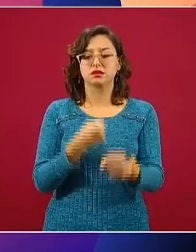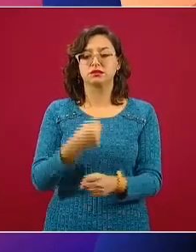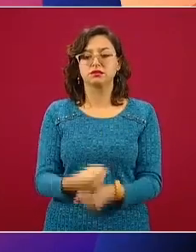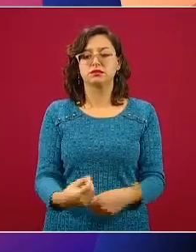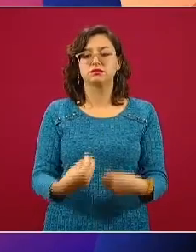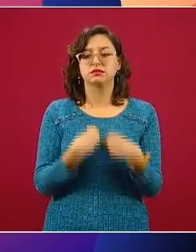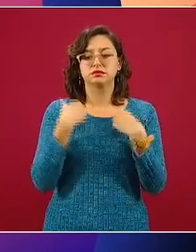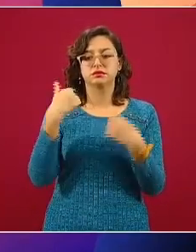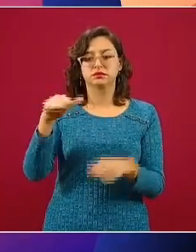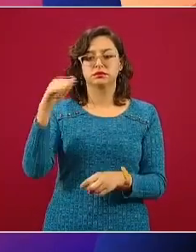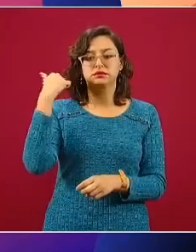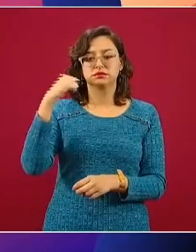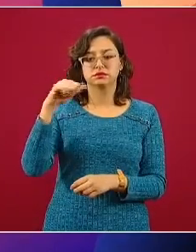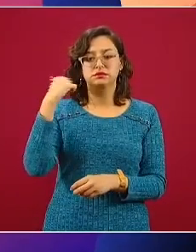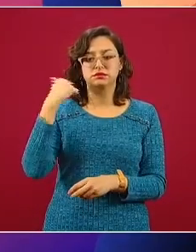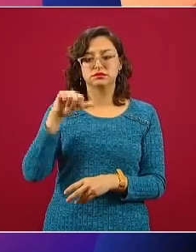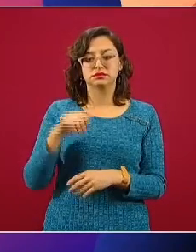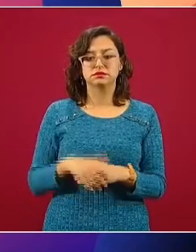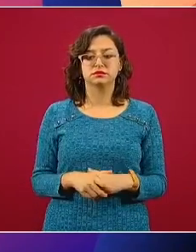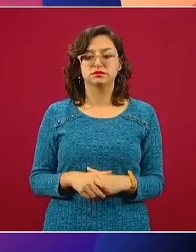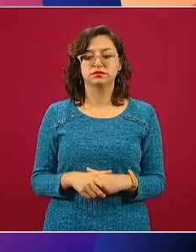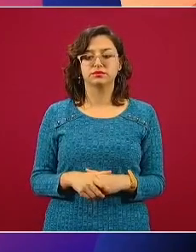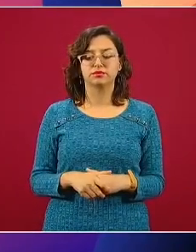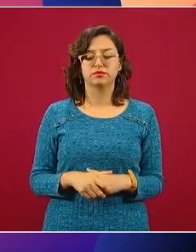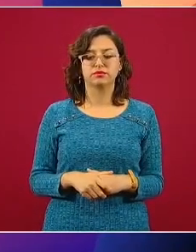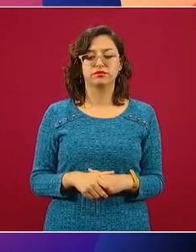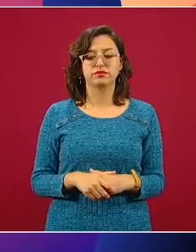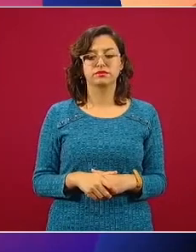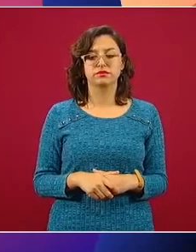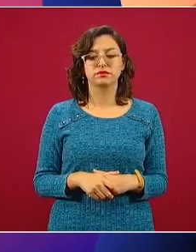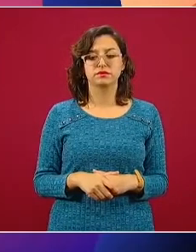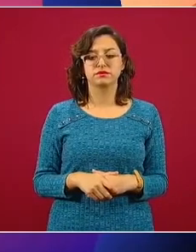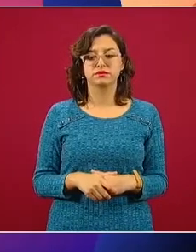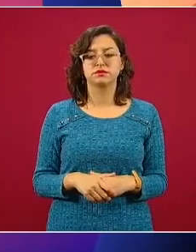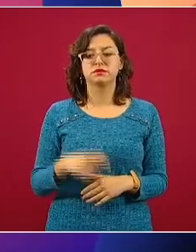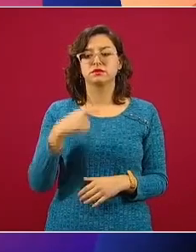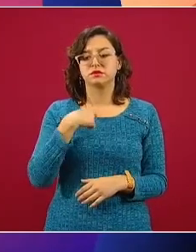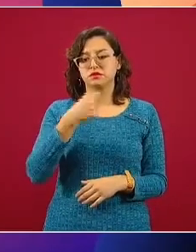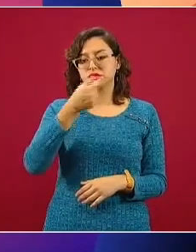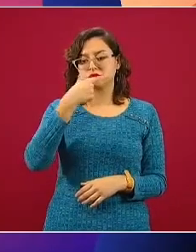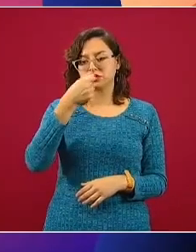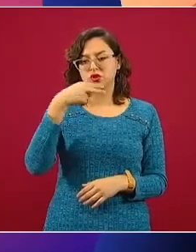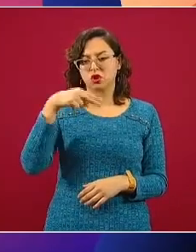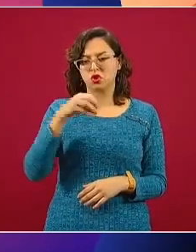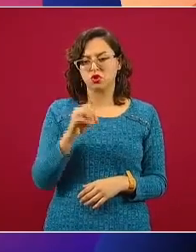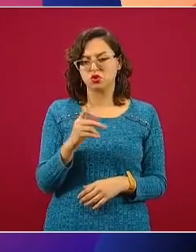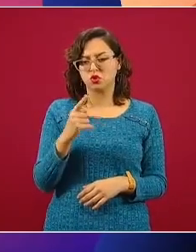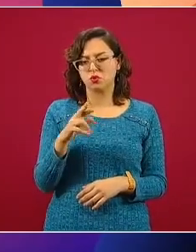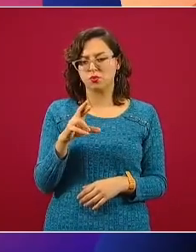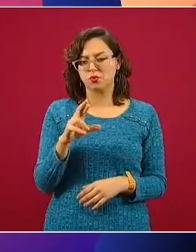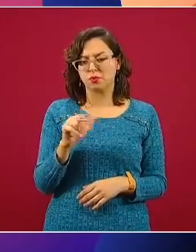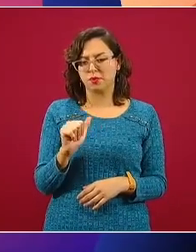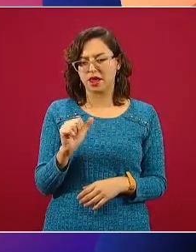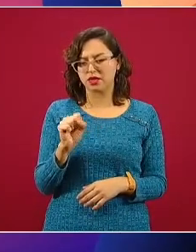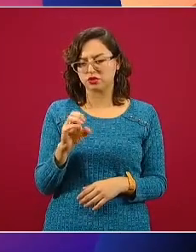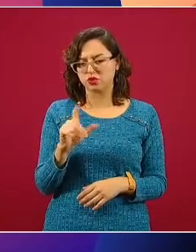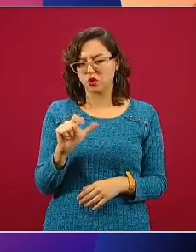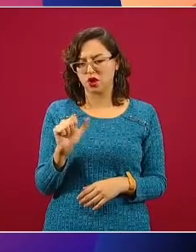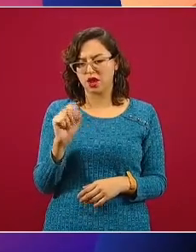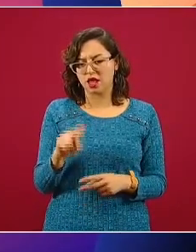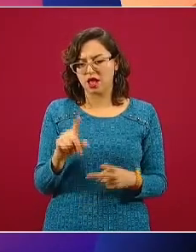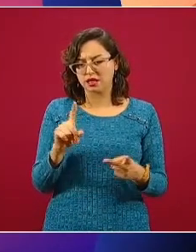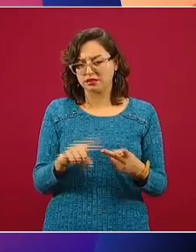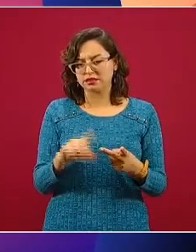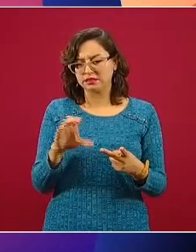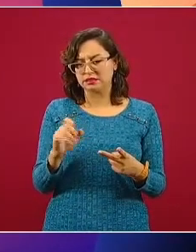Acapulco, tomo alfrazolam y sertralina de hace